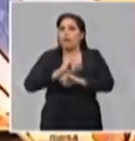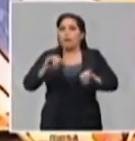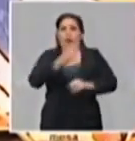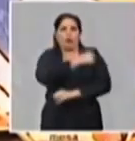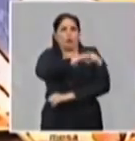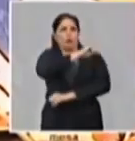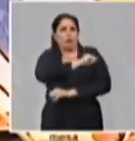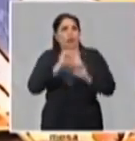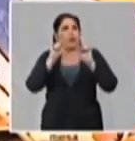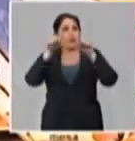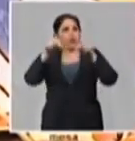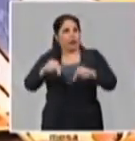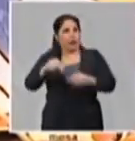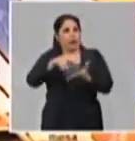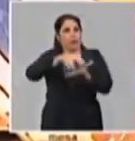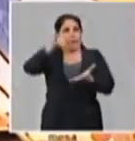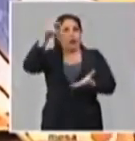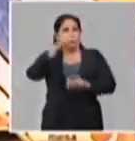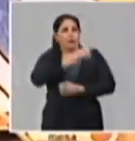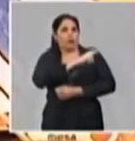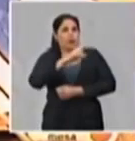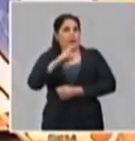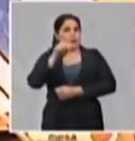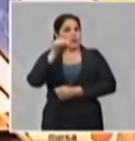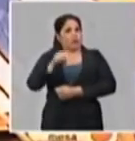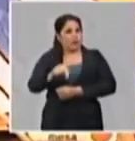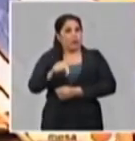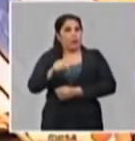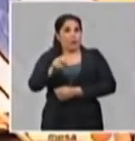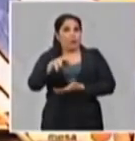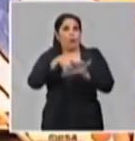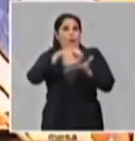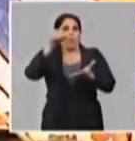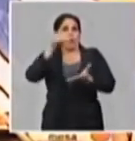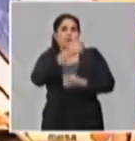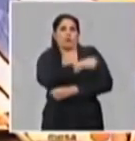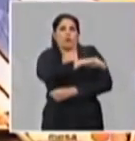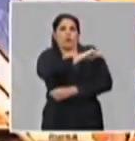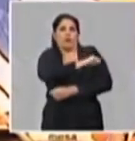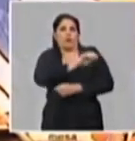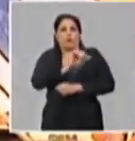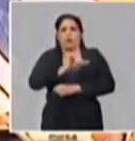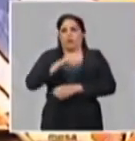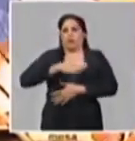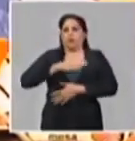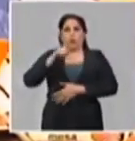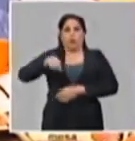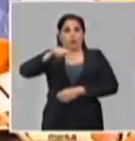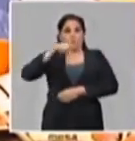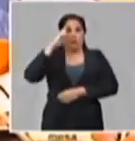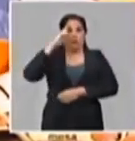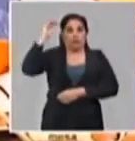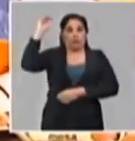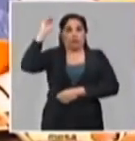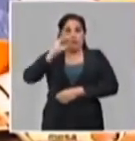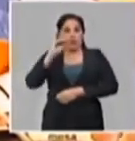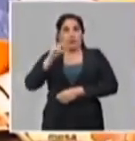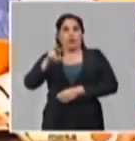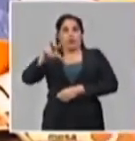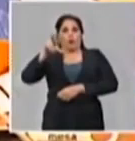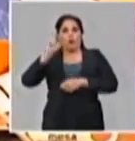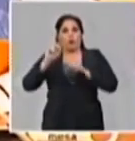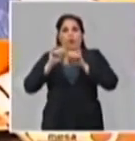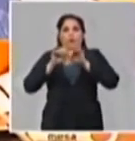pueblo desde aquí, desde el Palacio de la Revolución, que es el Palacio del Pueblo. Bueno, como es conocido, el nuevo